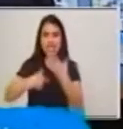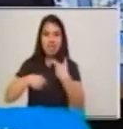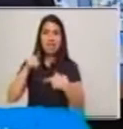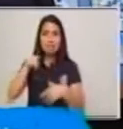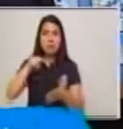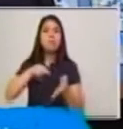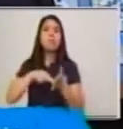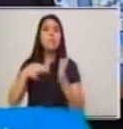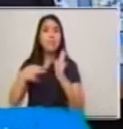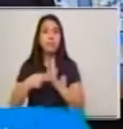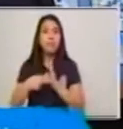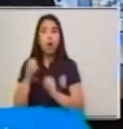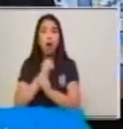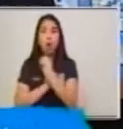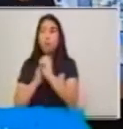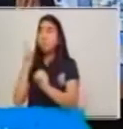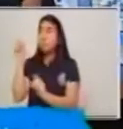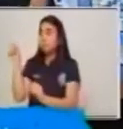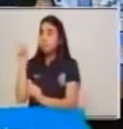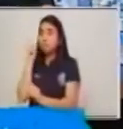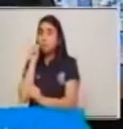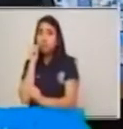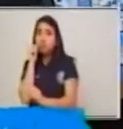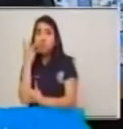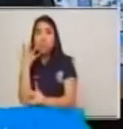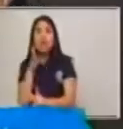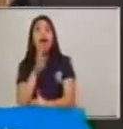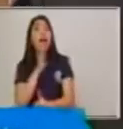último elemento.